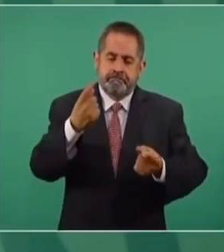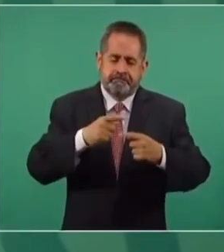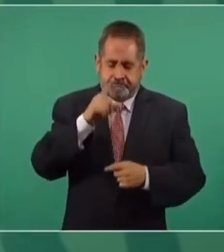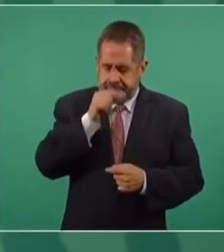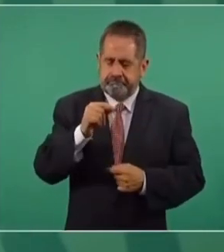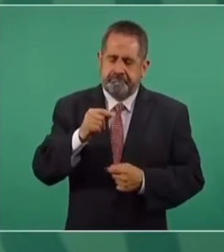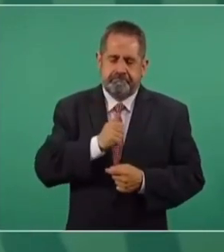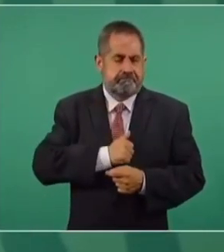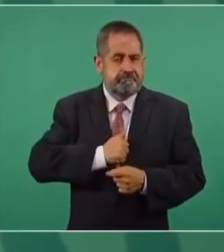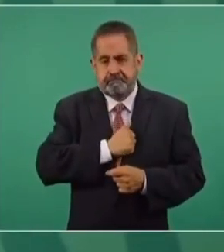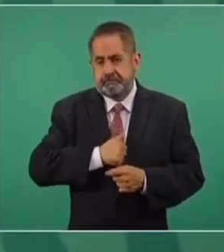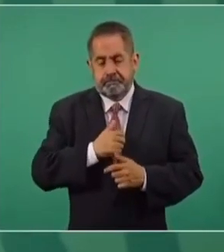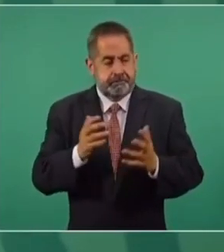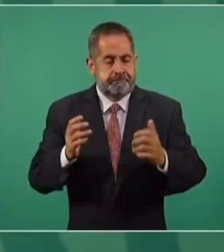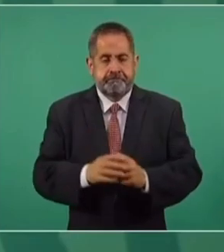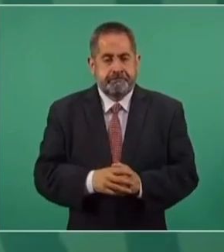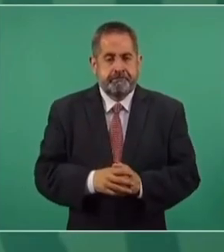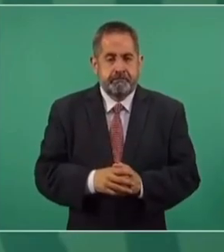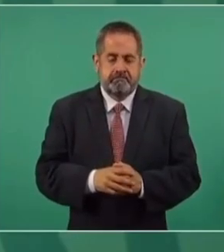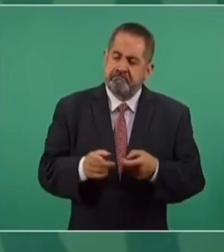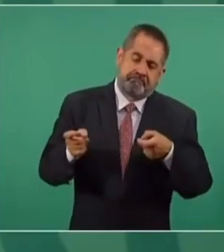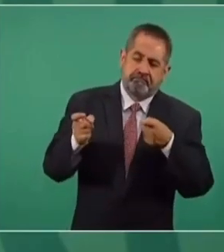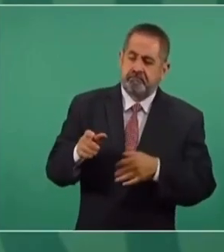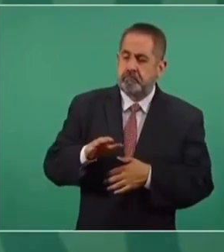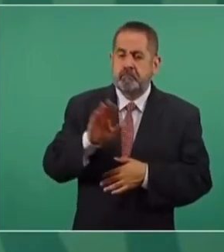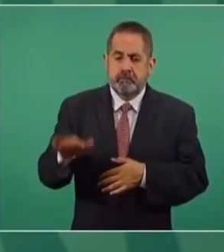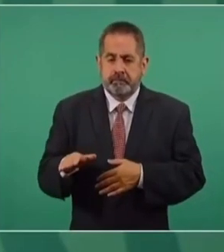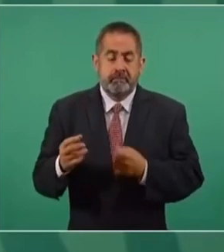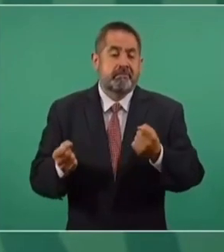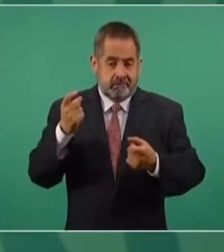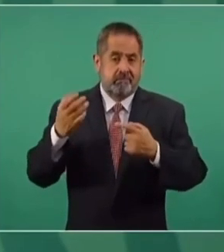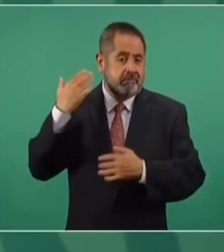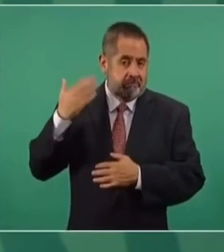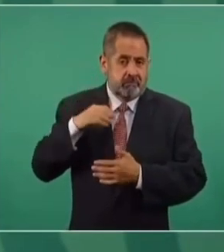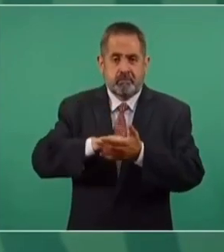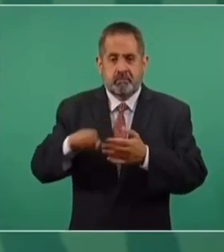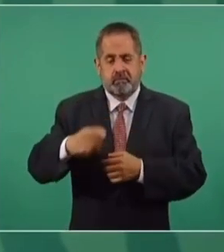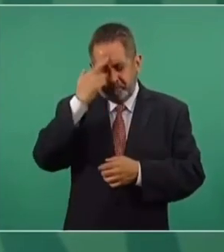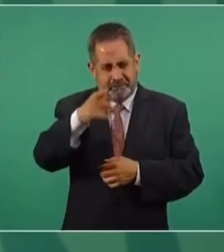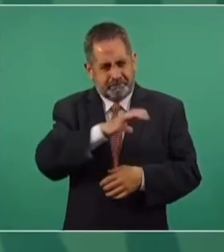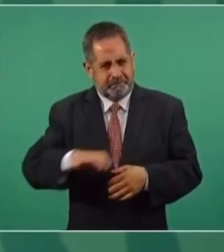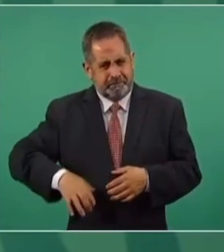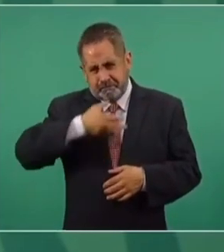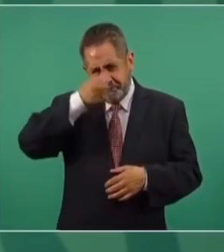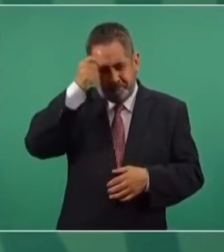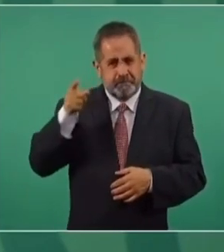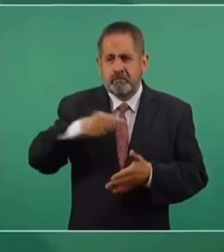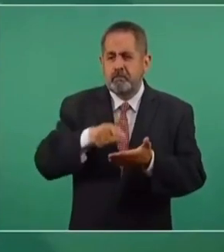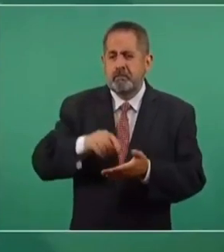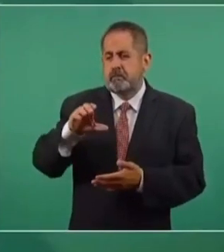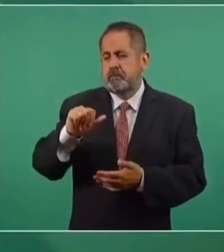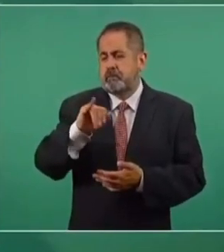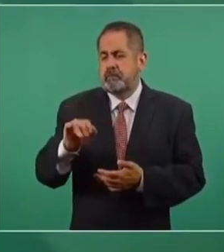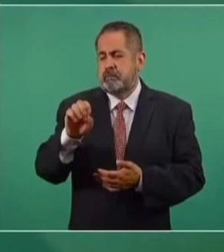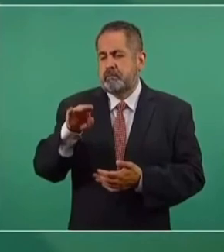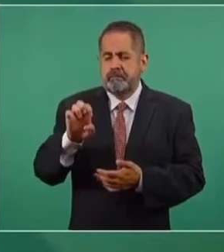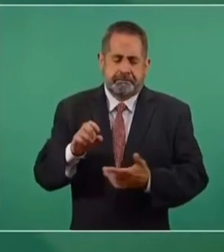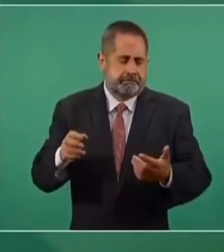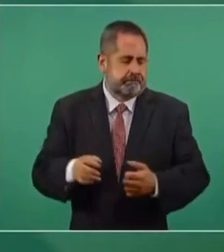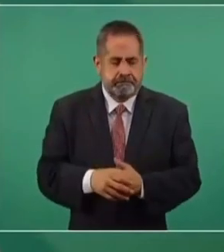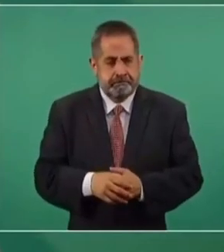les quitan la vida, como ocurrió con el candidato en Cajeme, lo cual